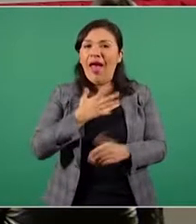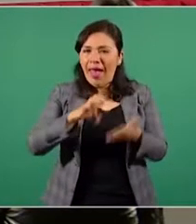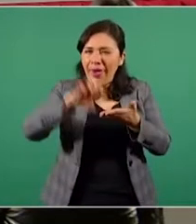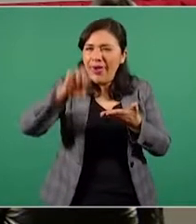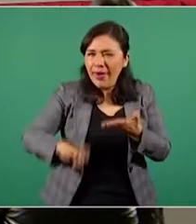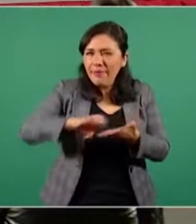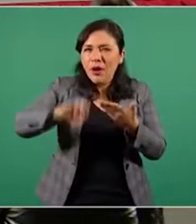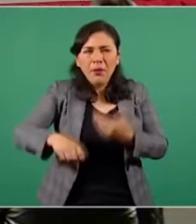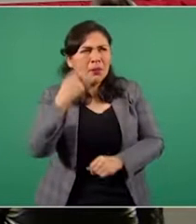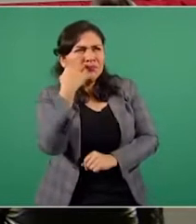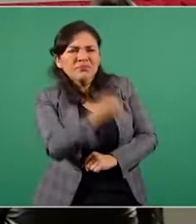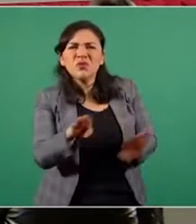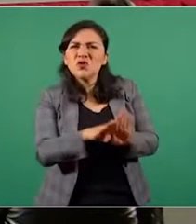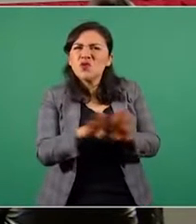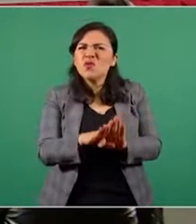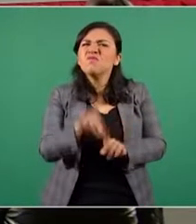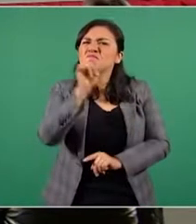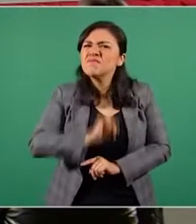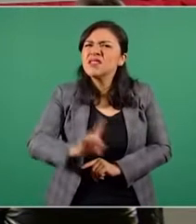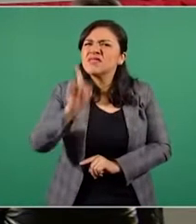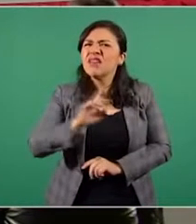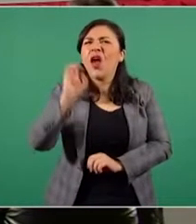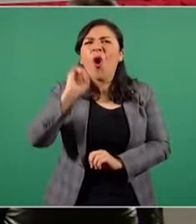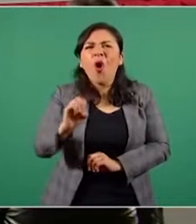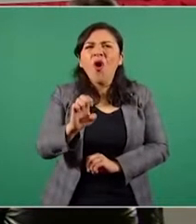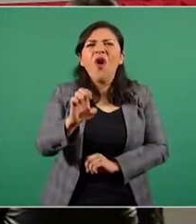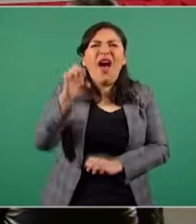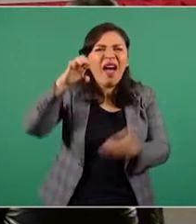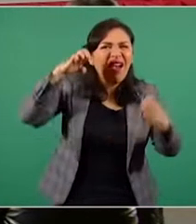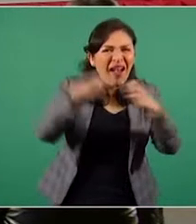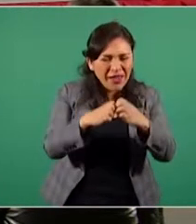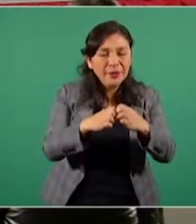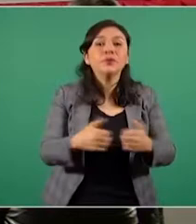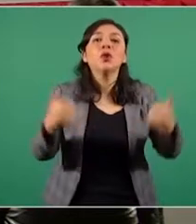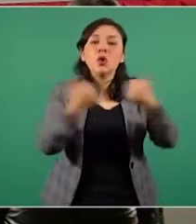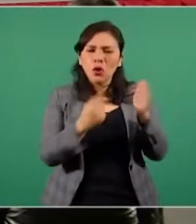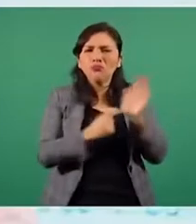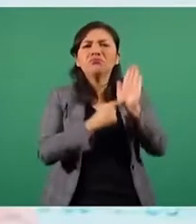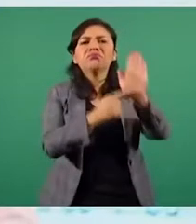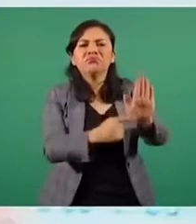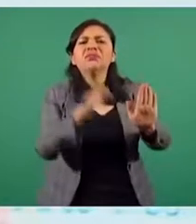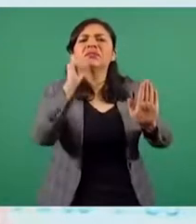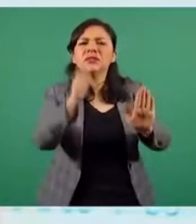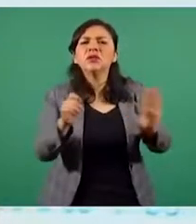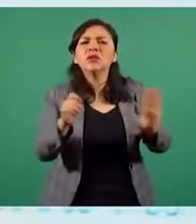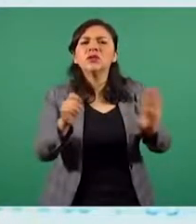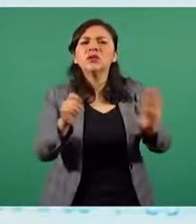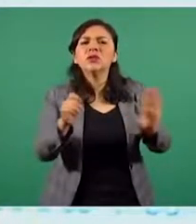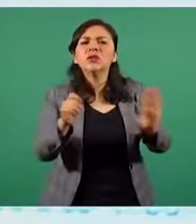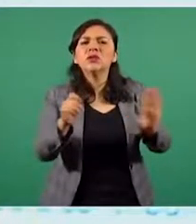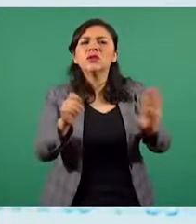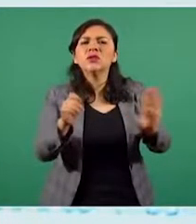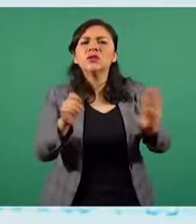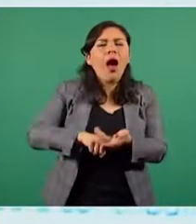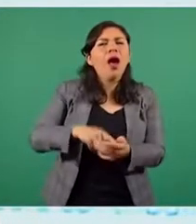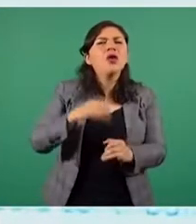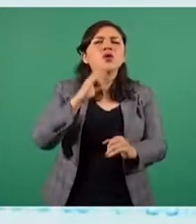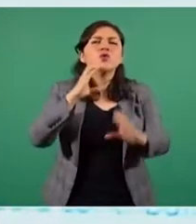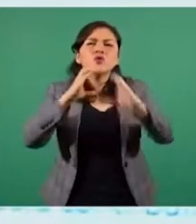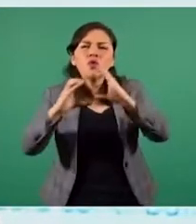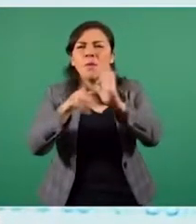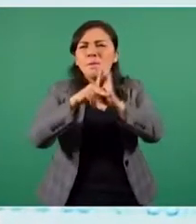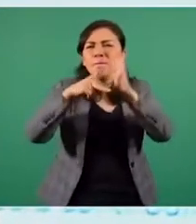engañosa y maliciosa. Además, presentaremos un trabajo sobre tendencias en medios de comunicación.